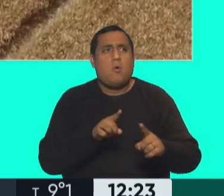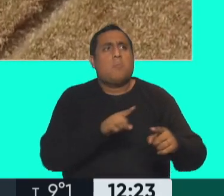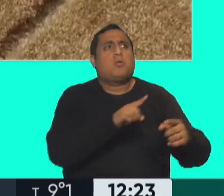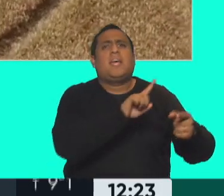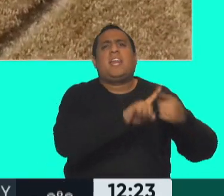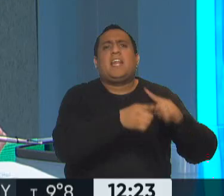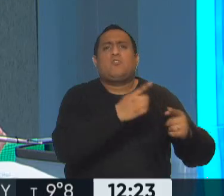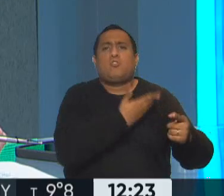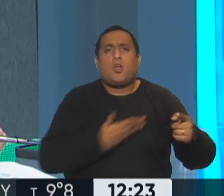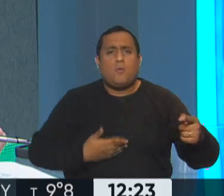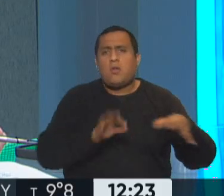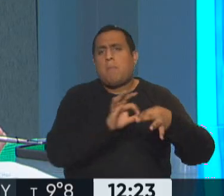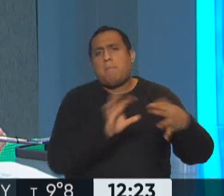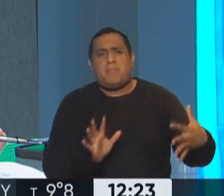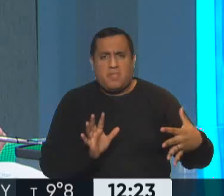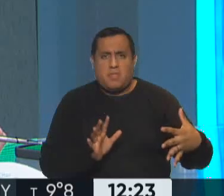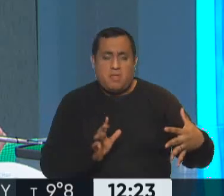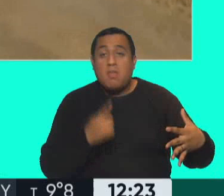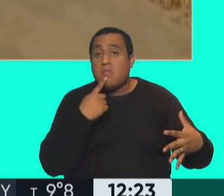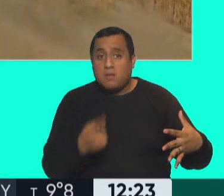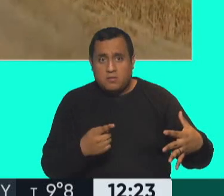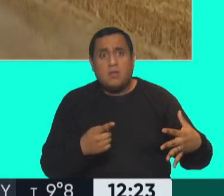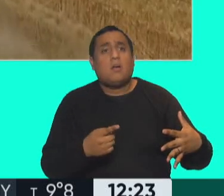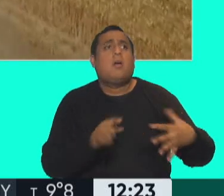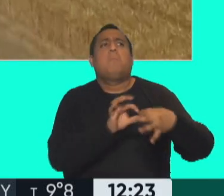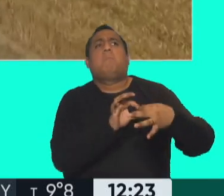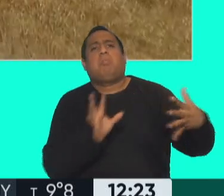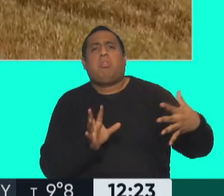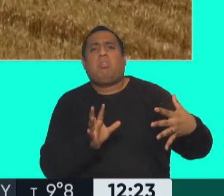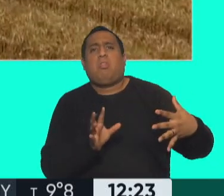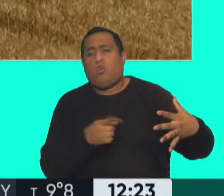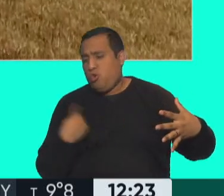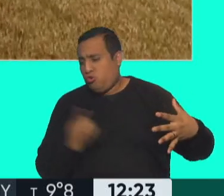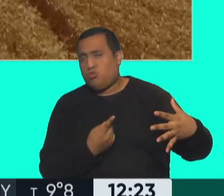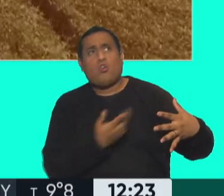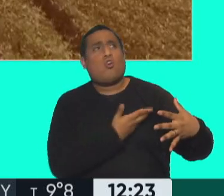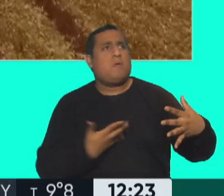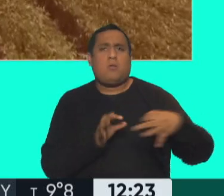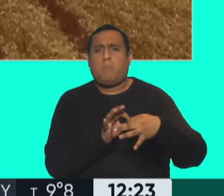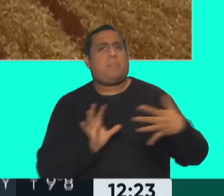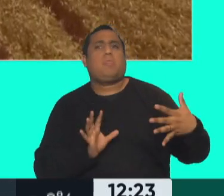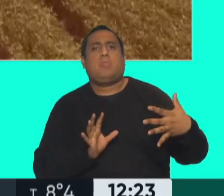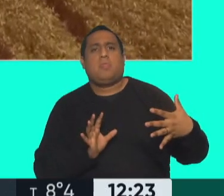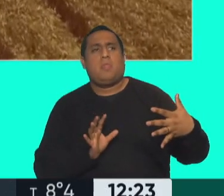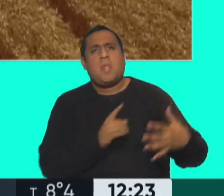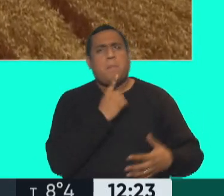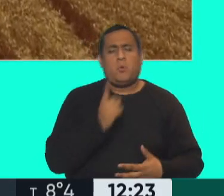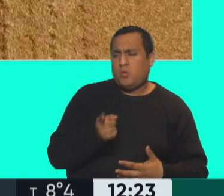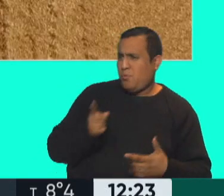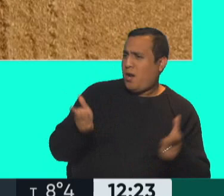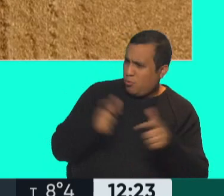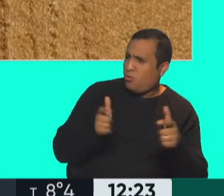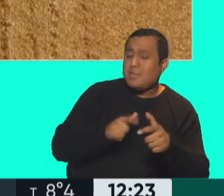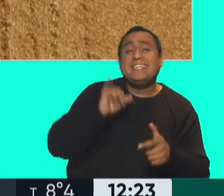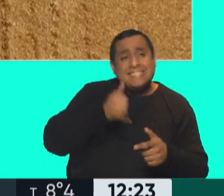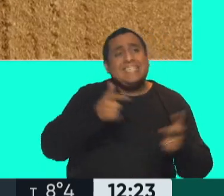rota. Llamó mucho la atención el término que utilizó, está rota la relación. Entonces la pregunta le decían, ¿pero se vienen reuniendo? Sí,